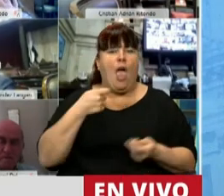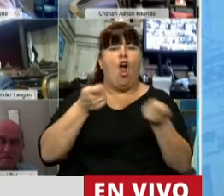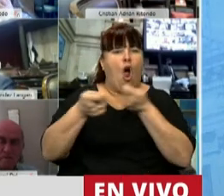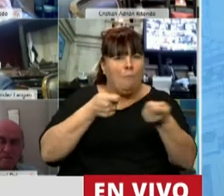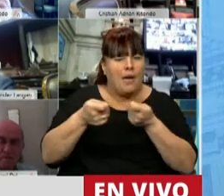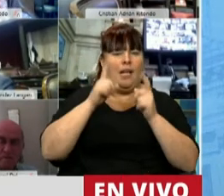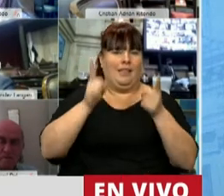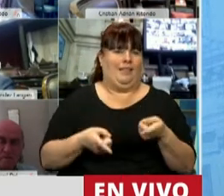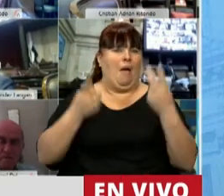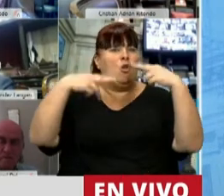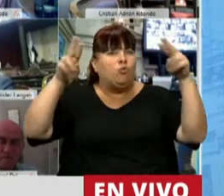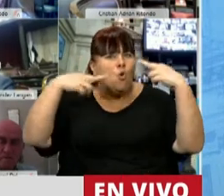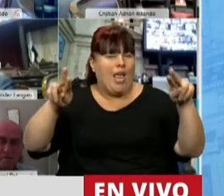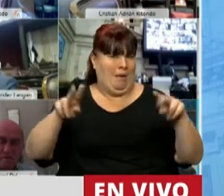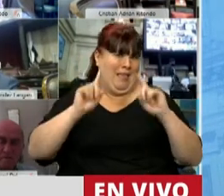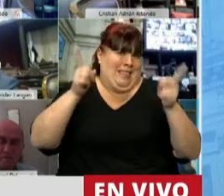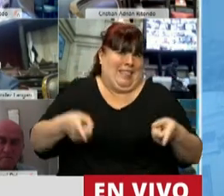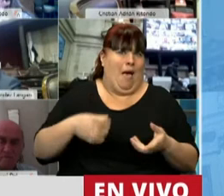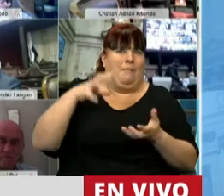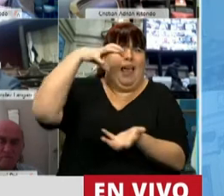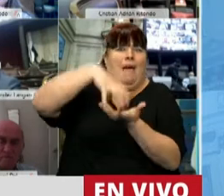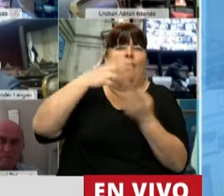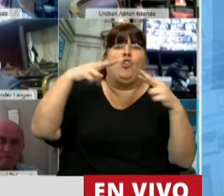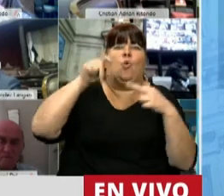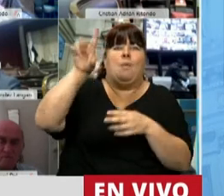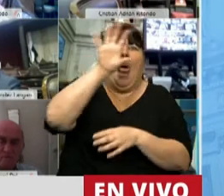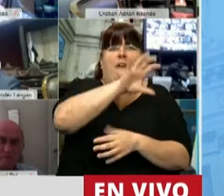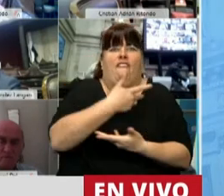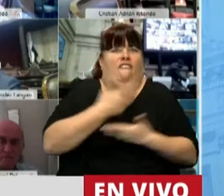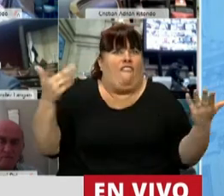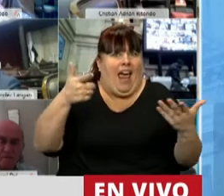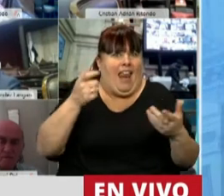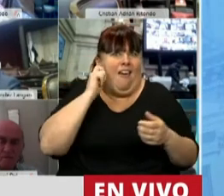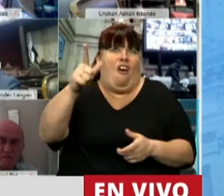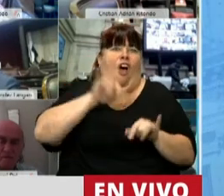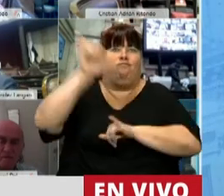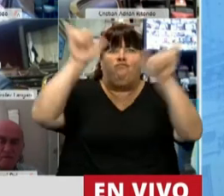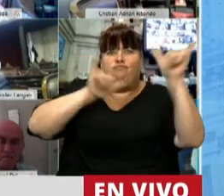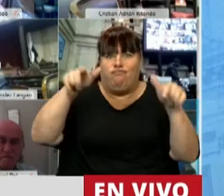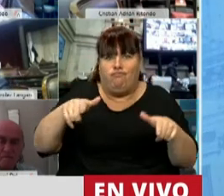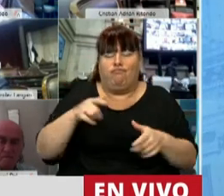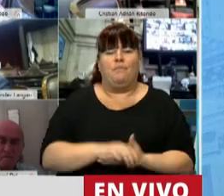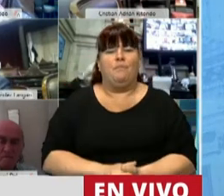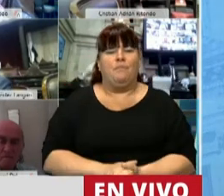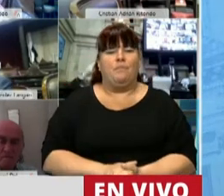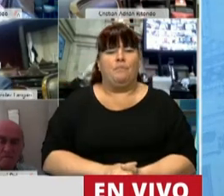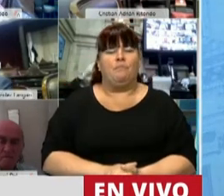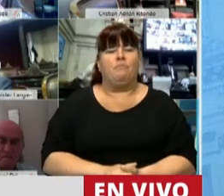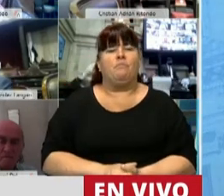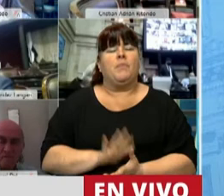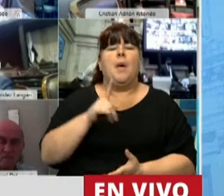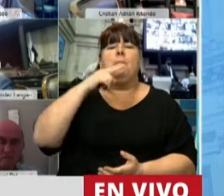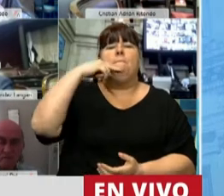comercial como a nivel turístico, ni hablar las cámaras de turismo de la provincia, que estaban felices con la actividad de estas aerolíneas, le